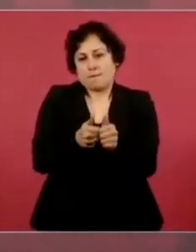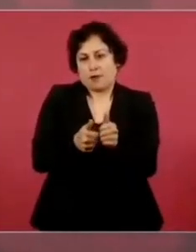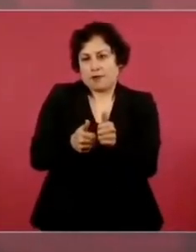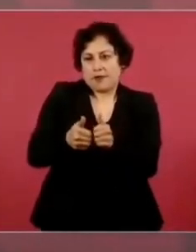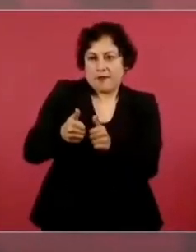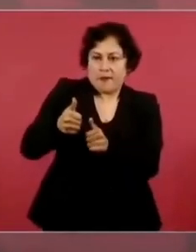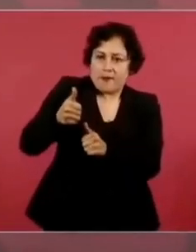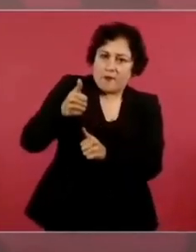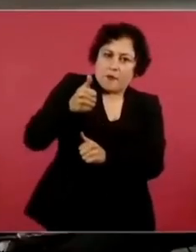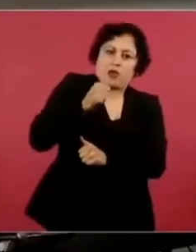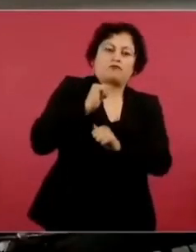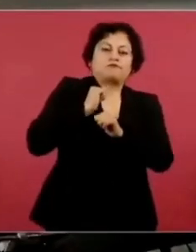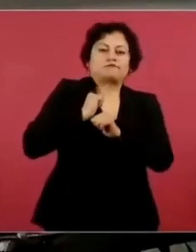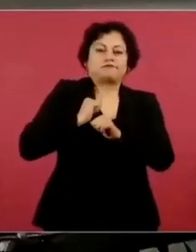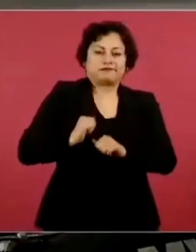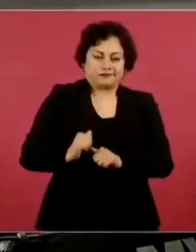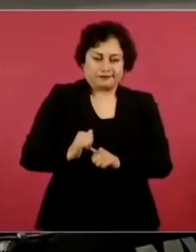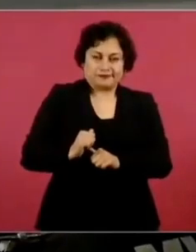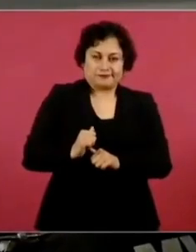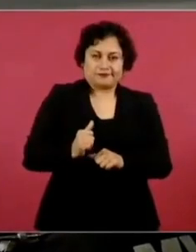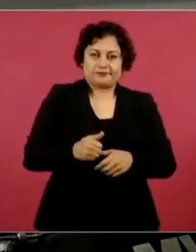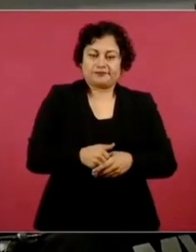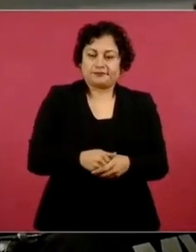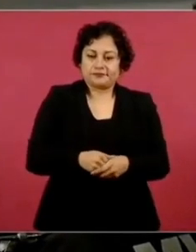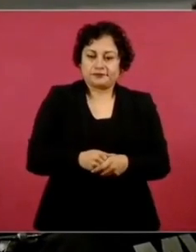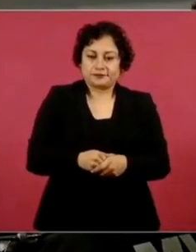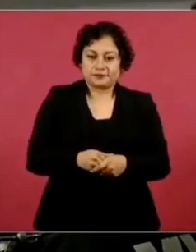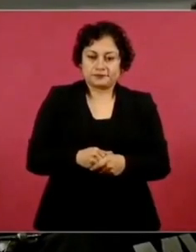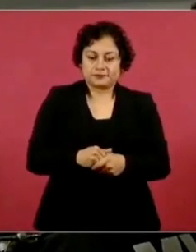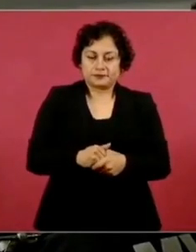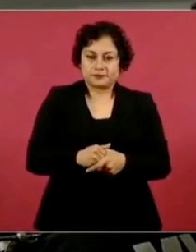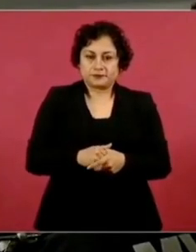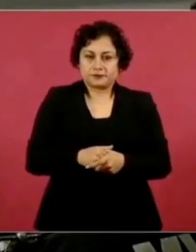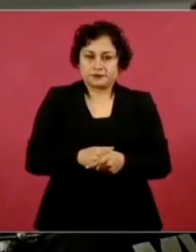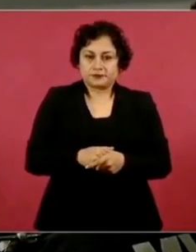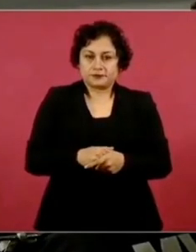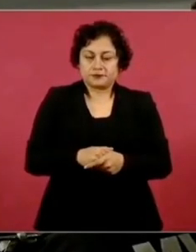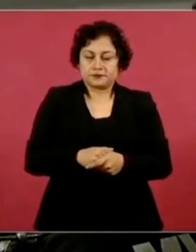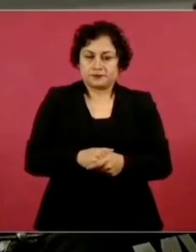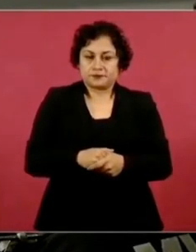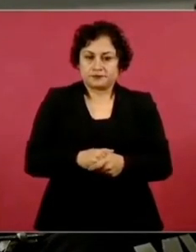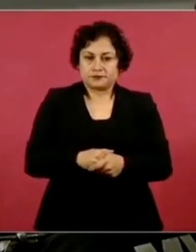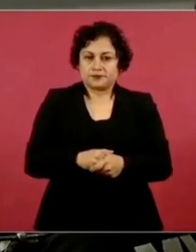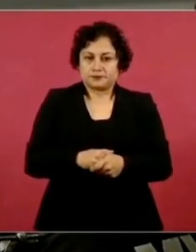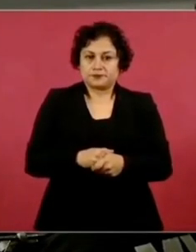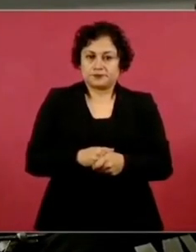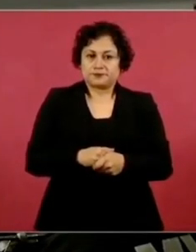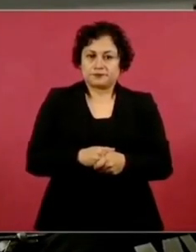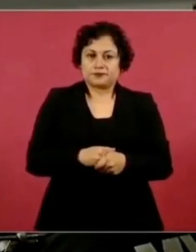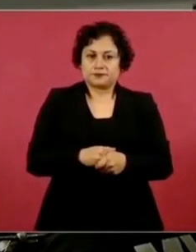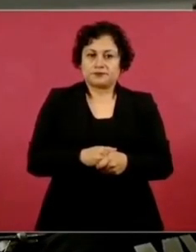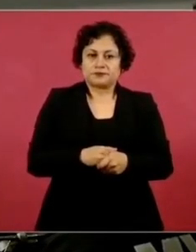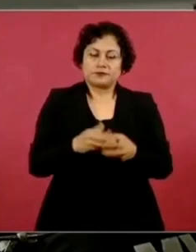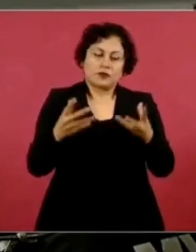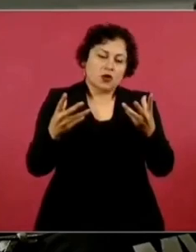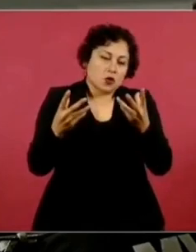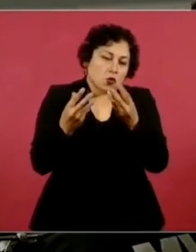Era muy consentido del finado Fidel Velázquez.